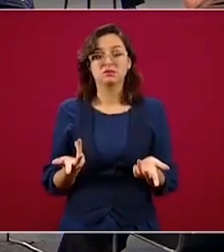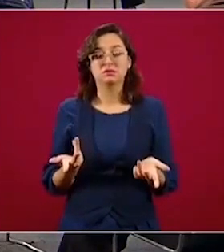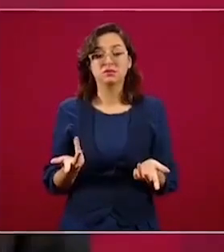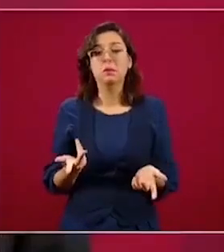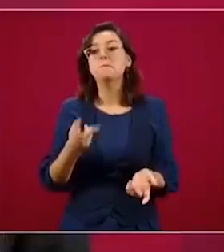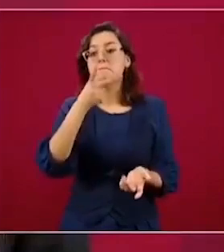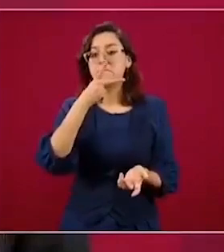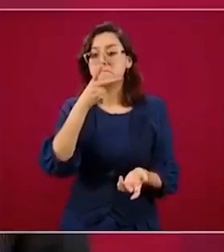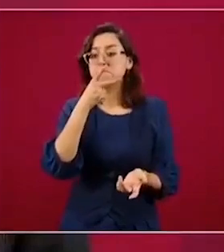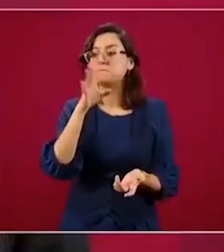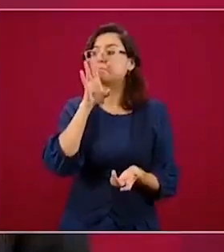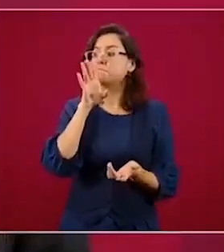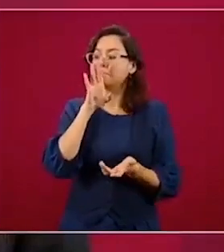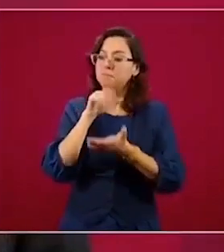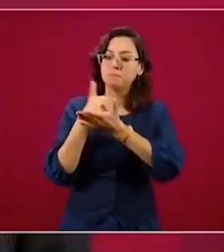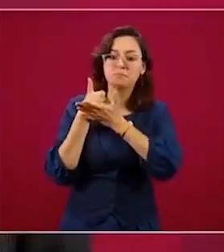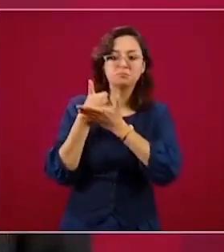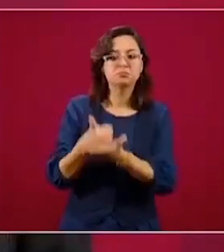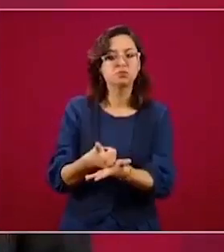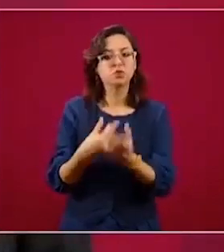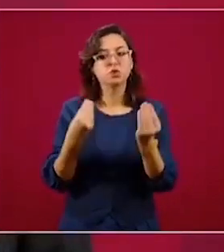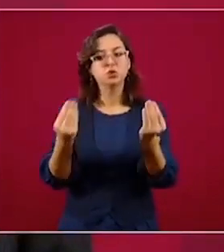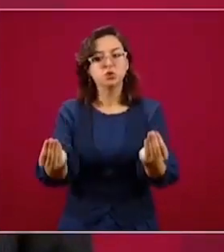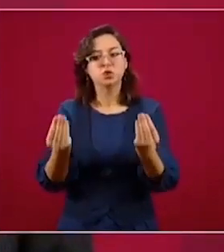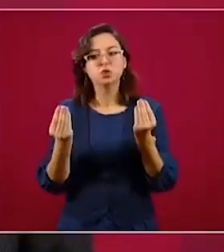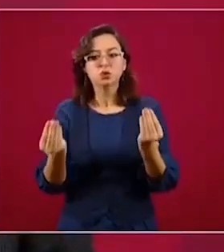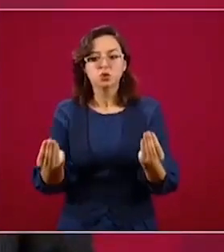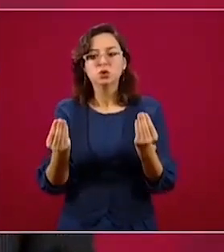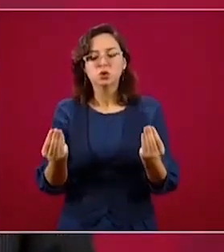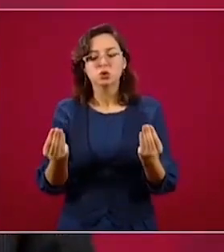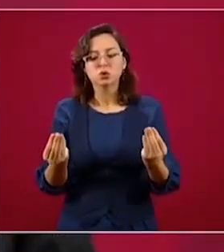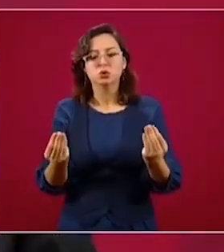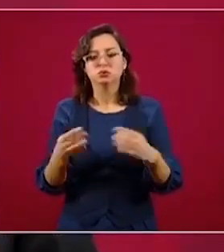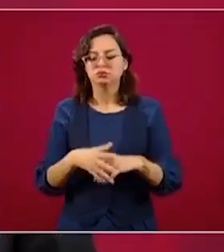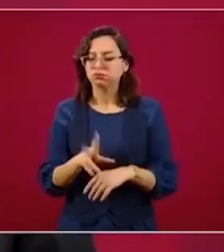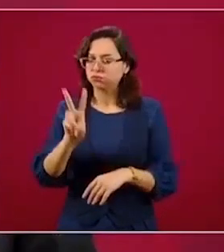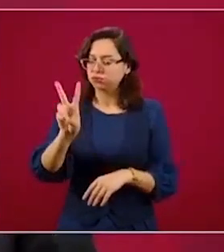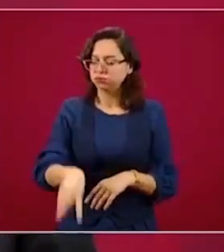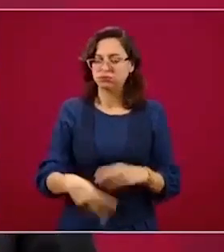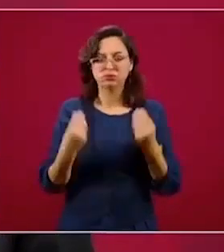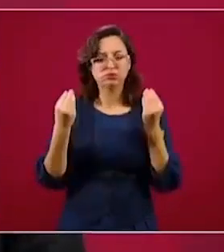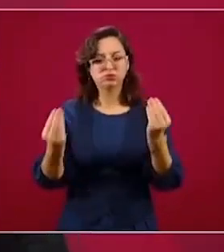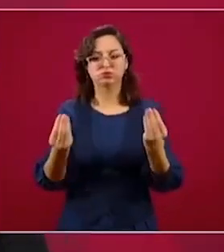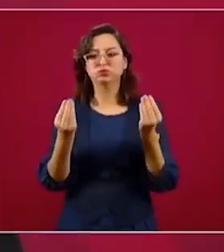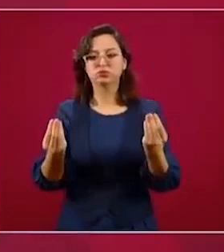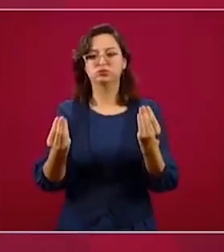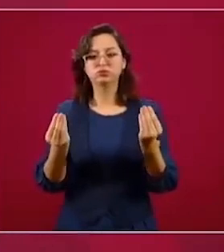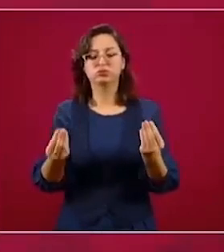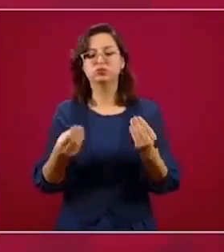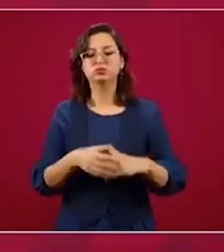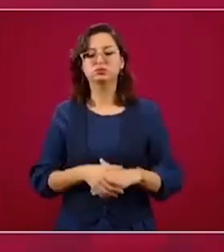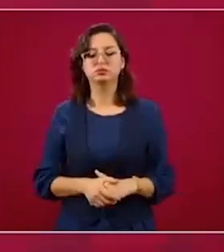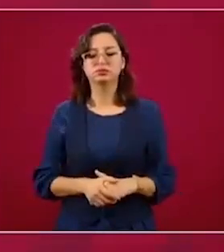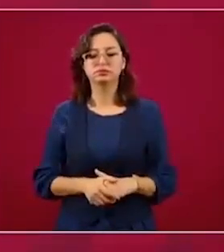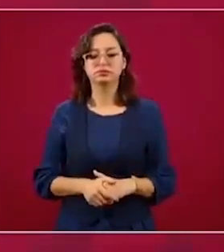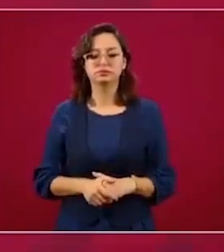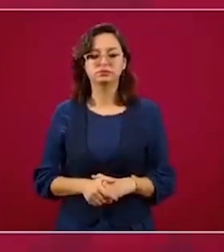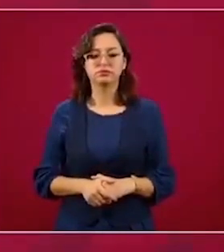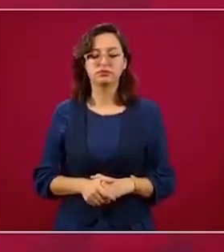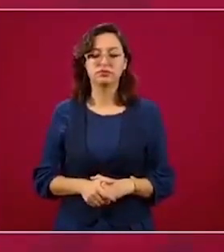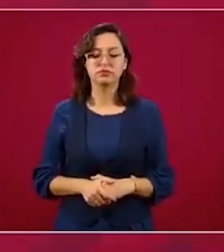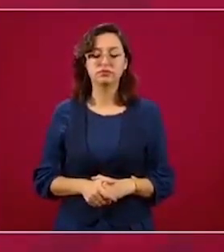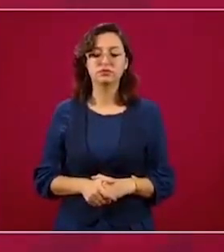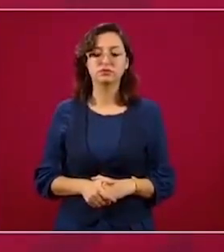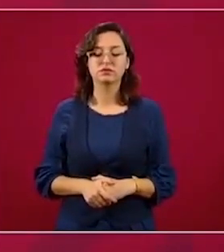mucho, mucho, bueno,